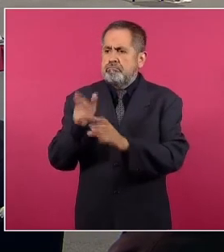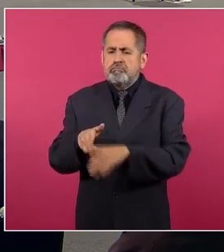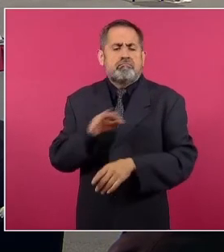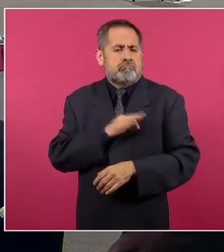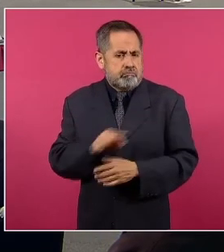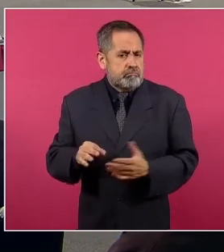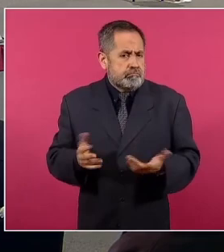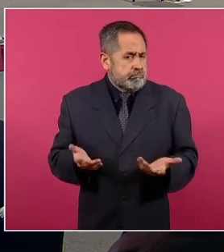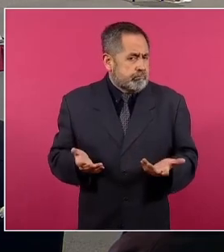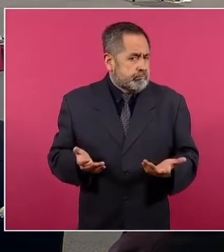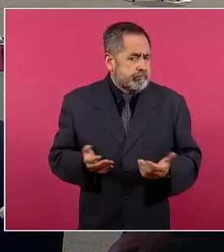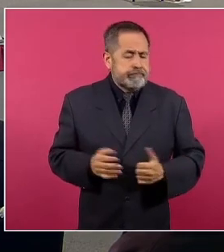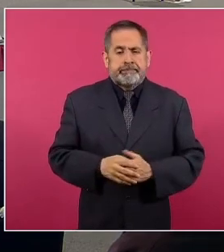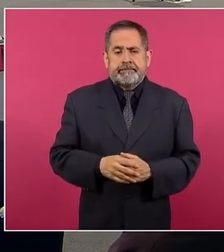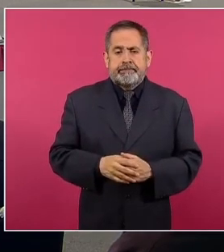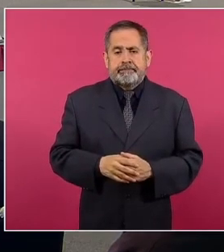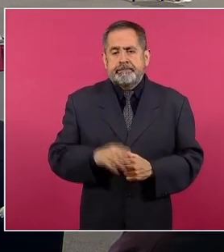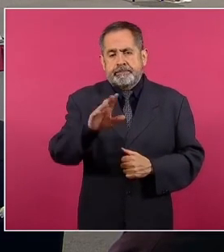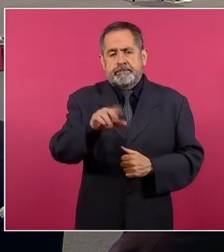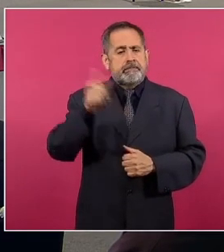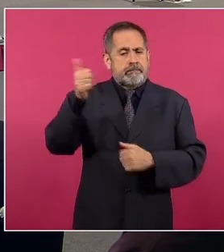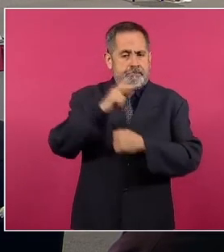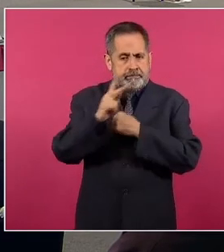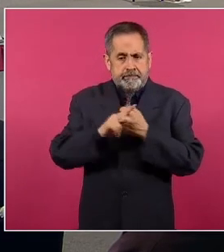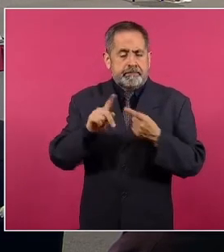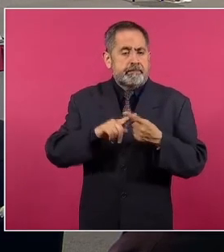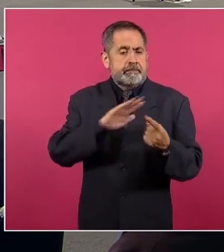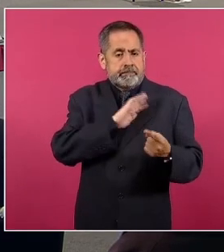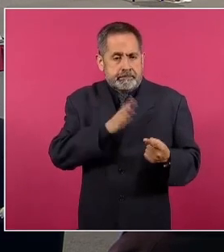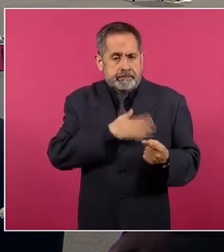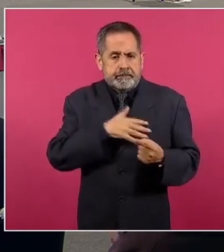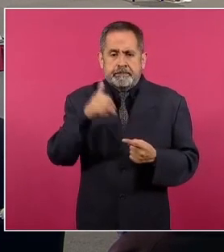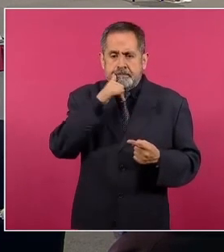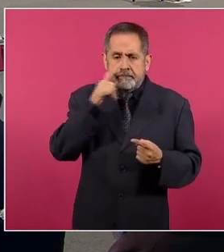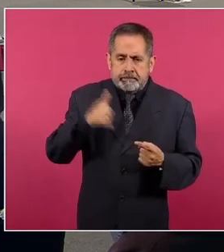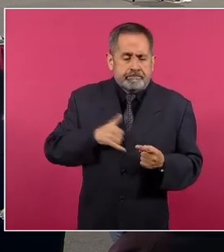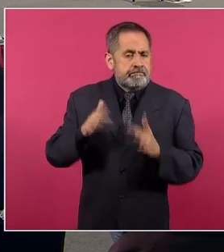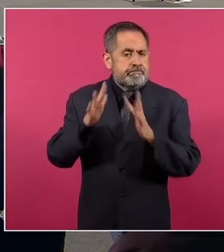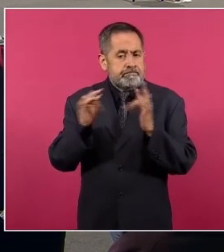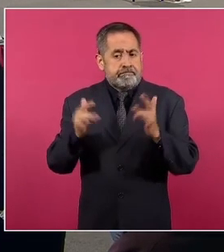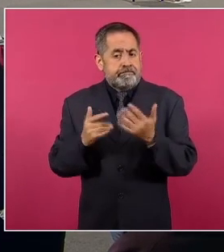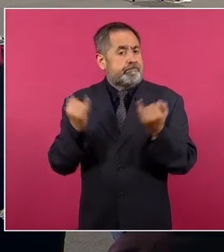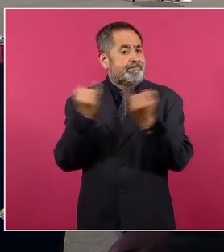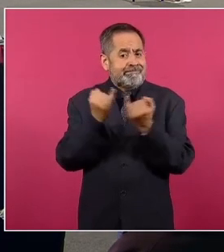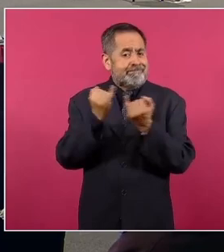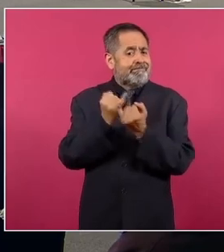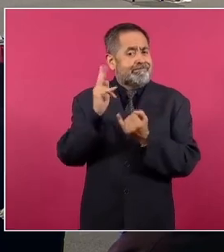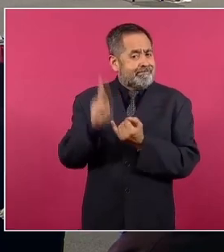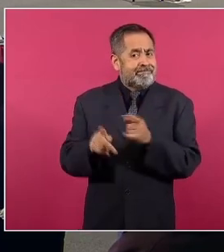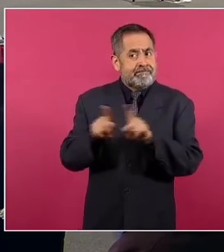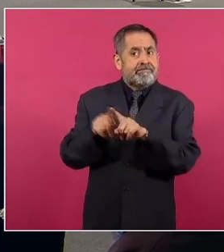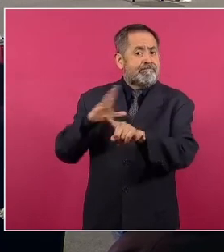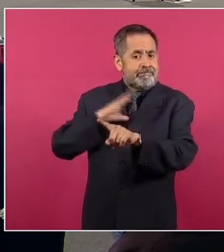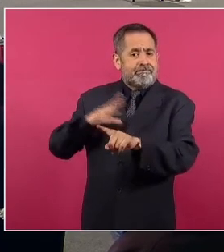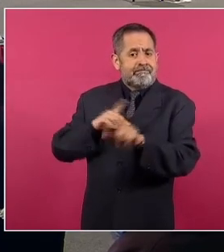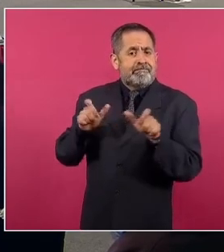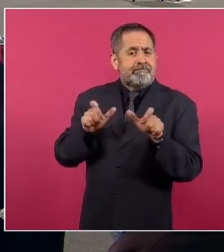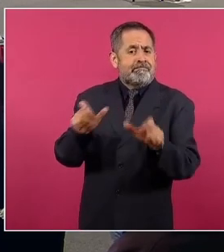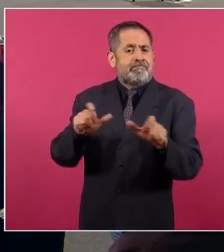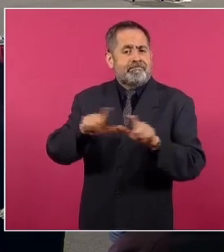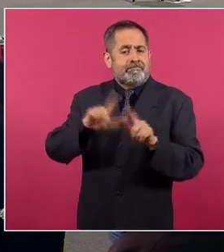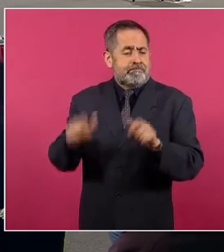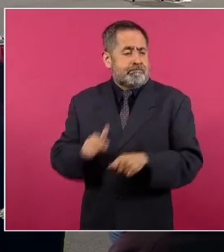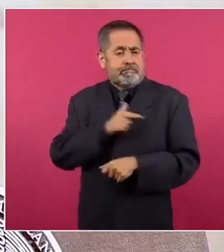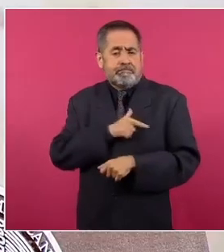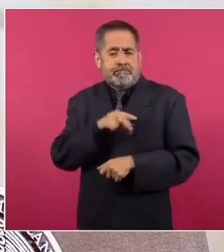pero hay que recordar que otros países como España, Italia y Francia, existen instituciones como la Guardia Nacional que forman